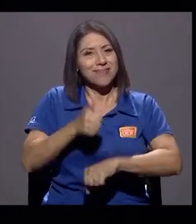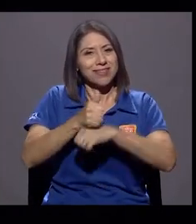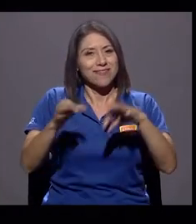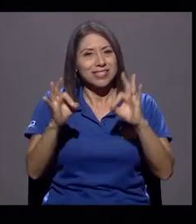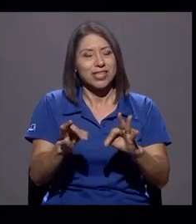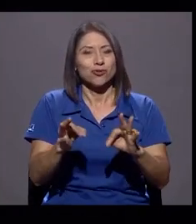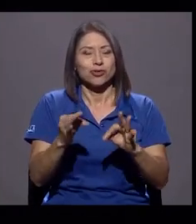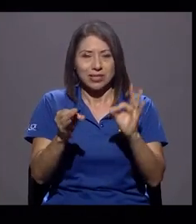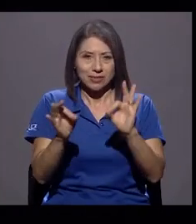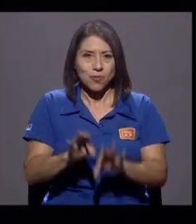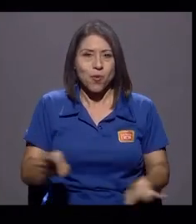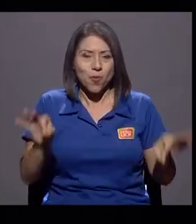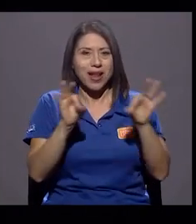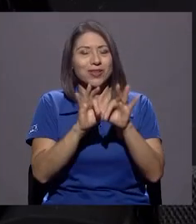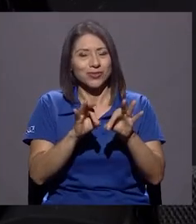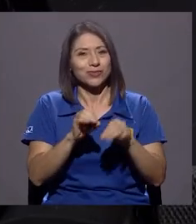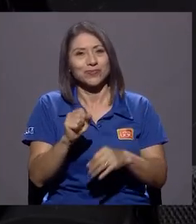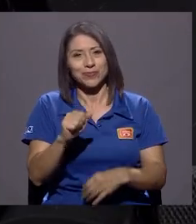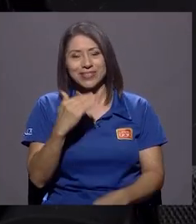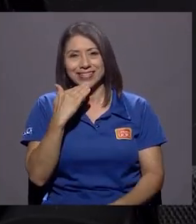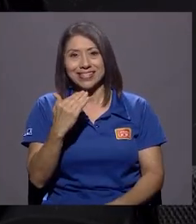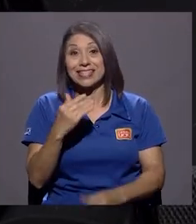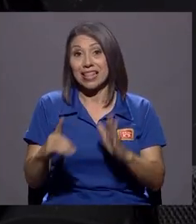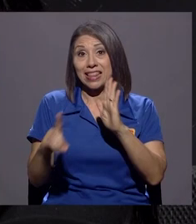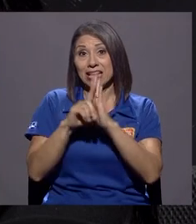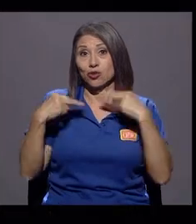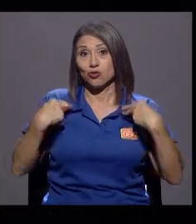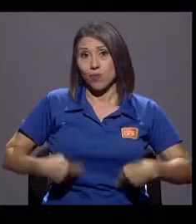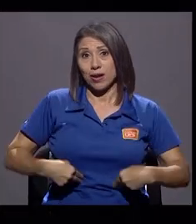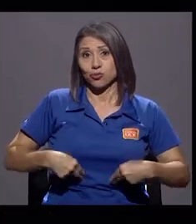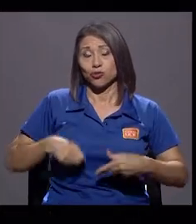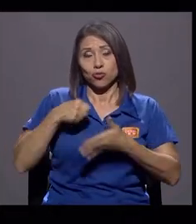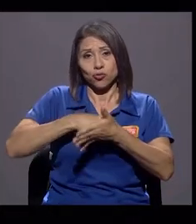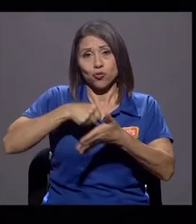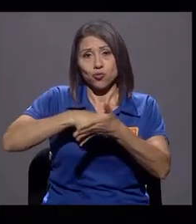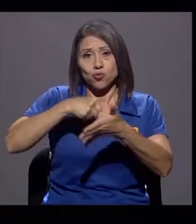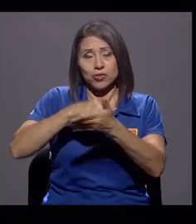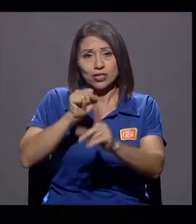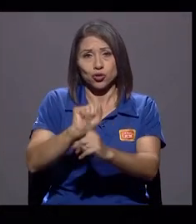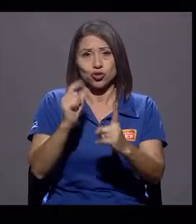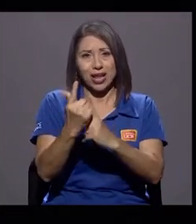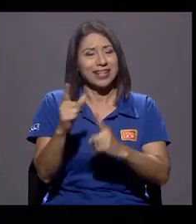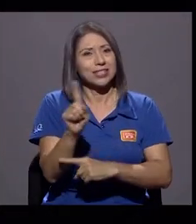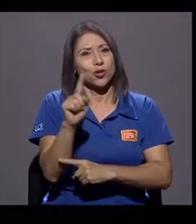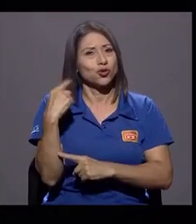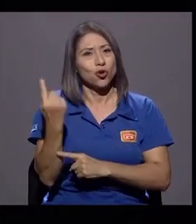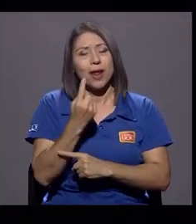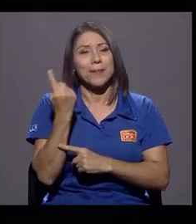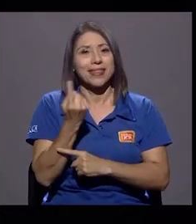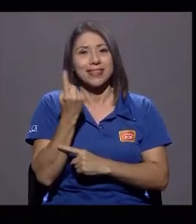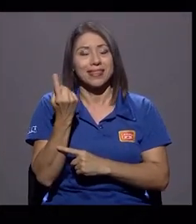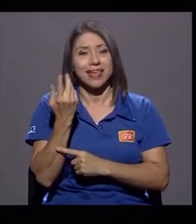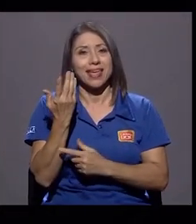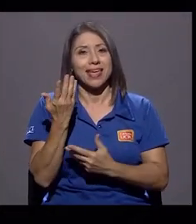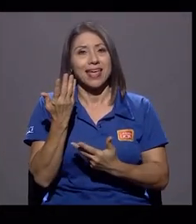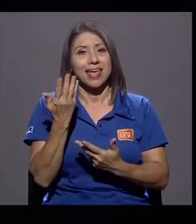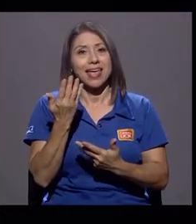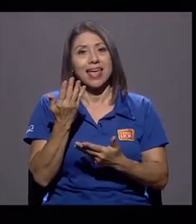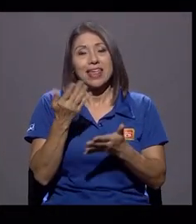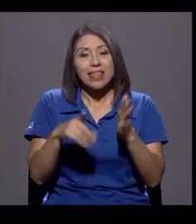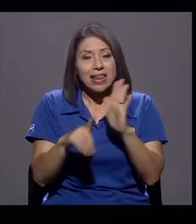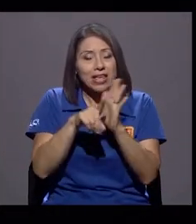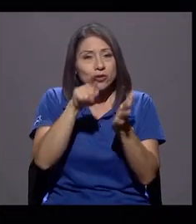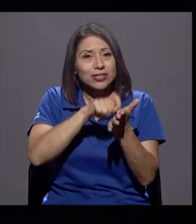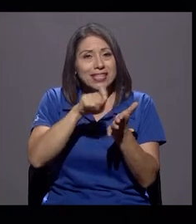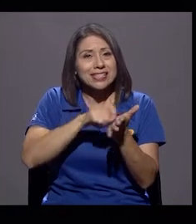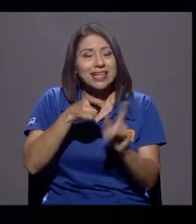creo que es muy valioso. Los derechos humanos son luchas sociales, no solamente son aquellos que se escriben